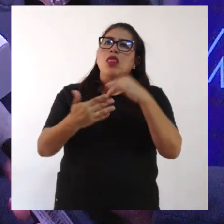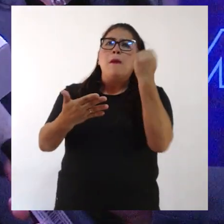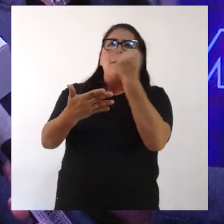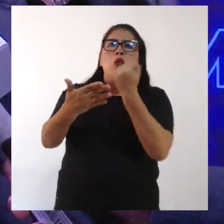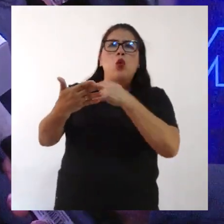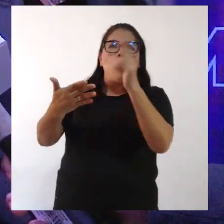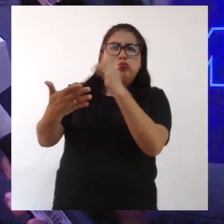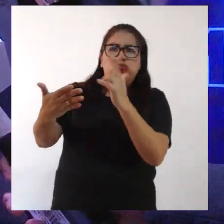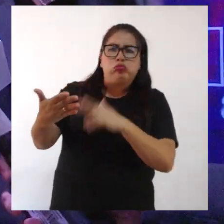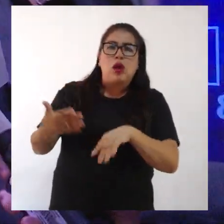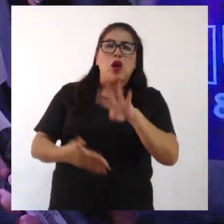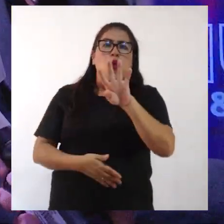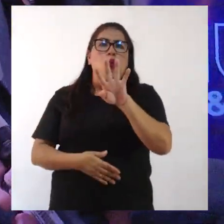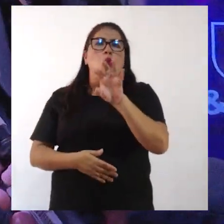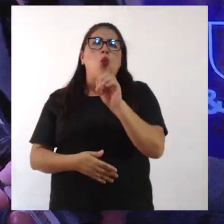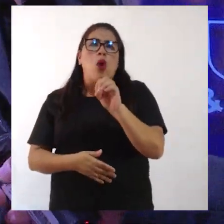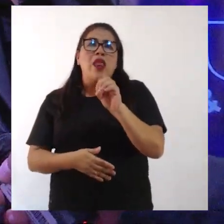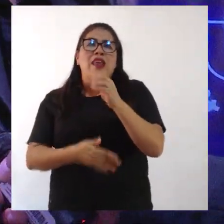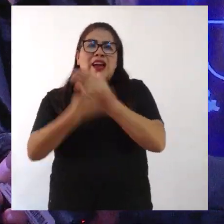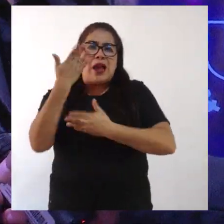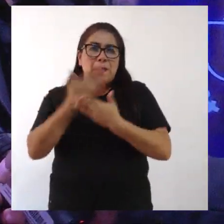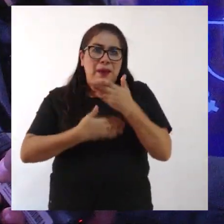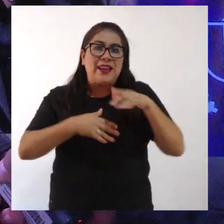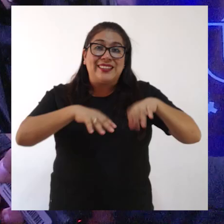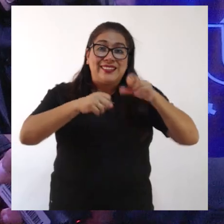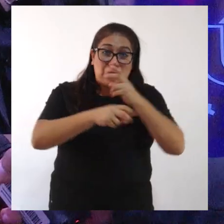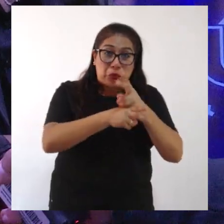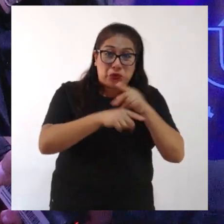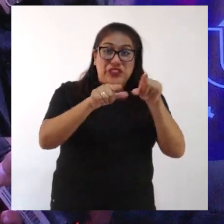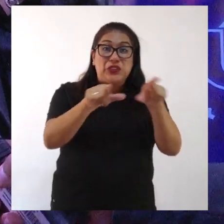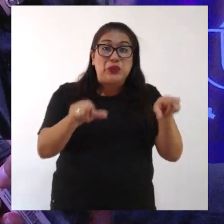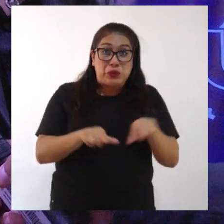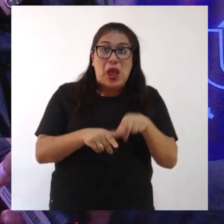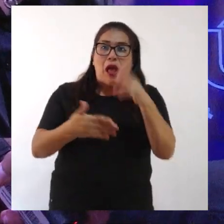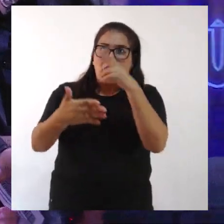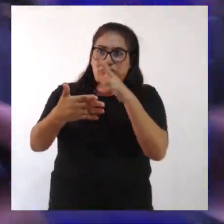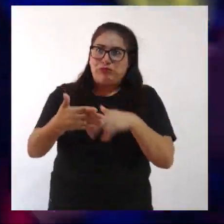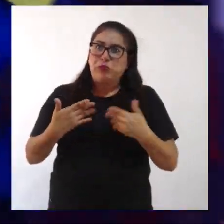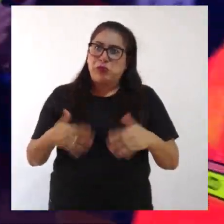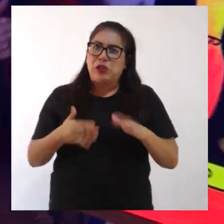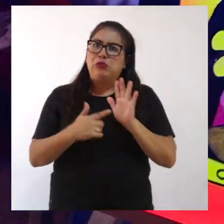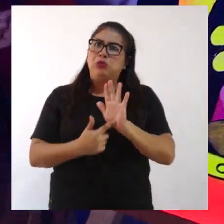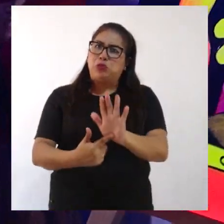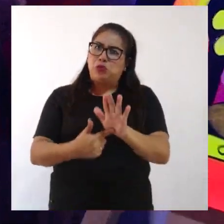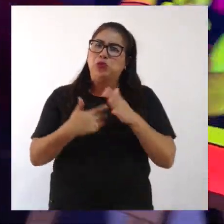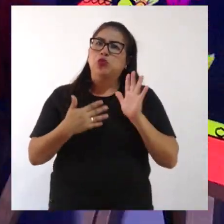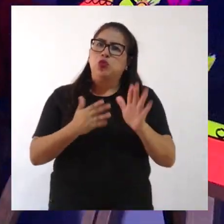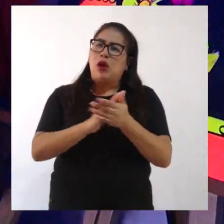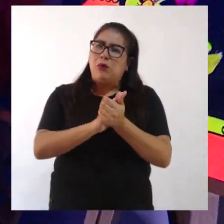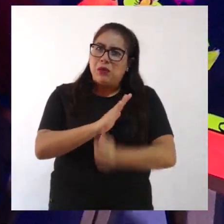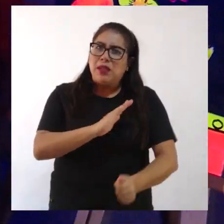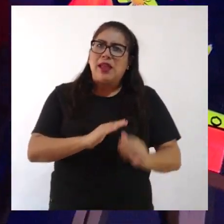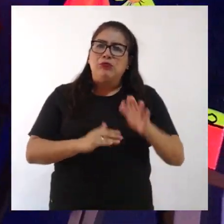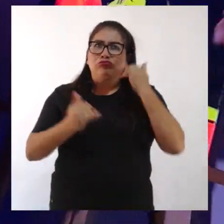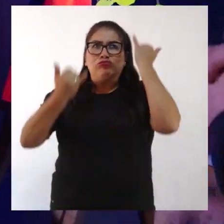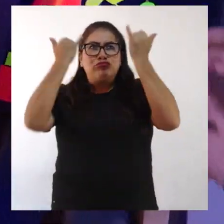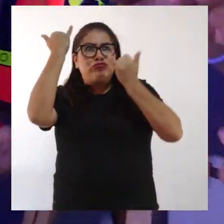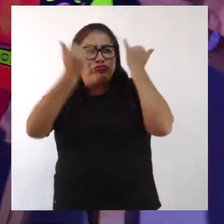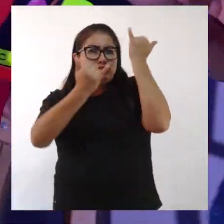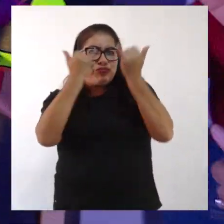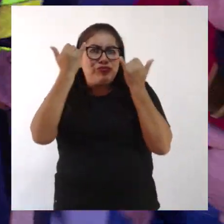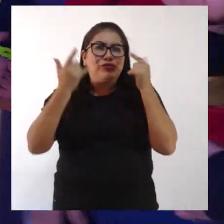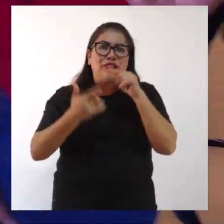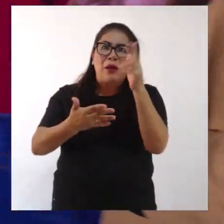de pinturas de 40 residentes de nuestro centro de acogida residencial que muestran también sus habilidades, su